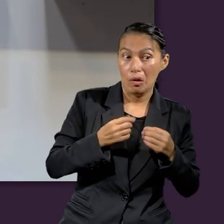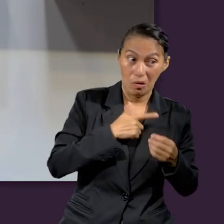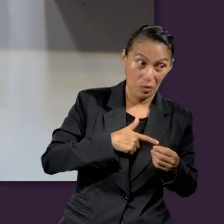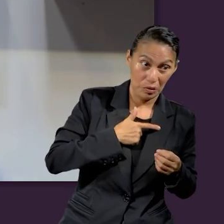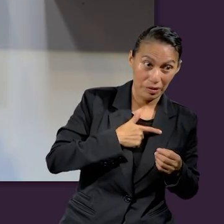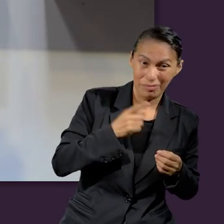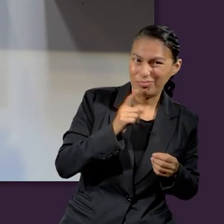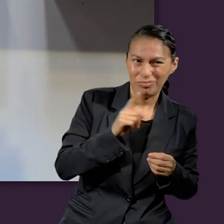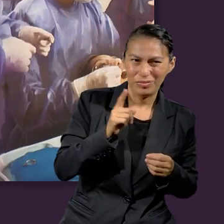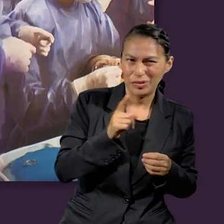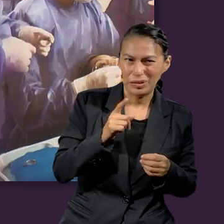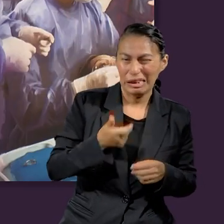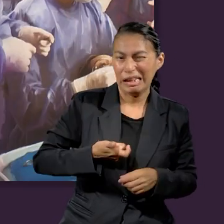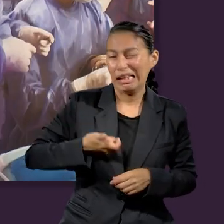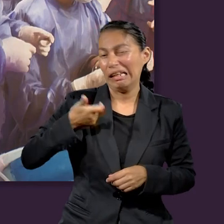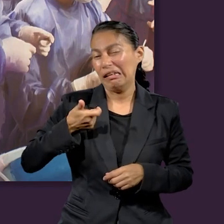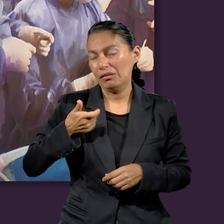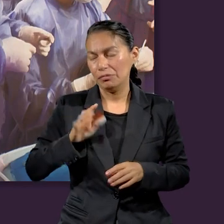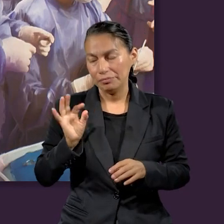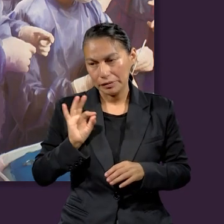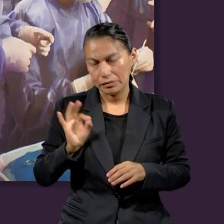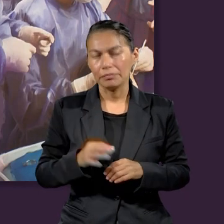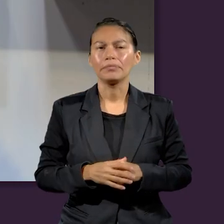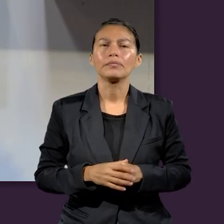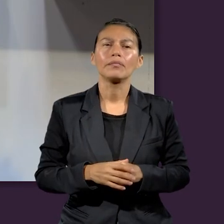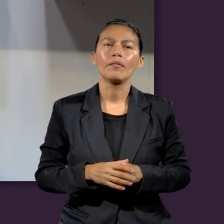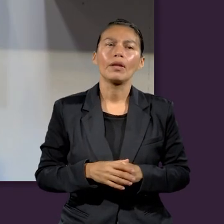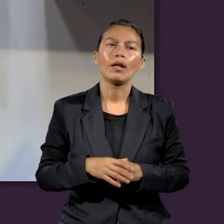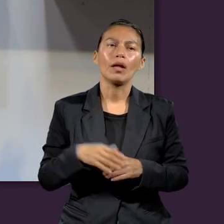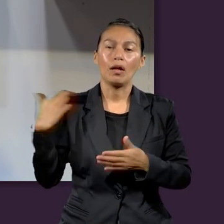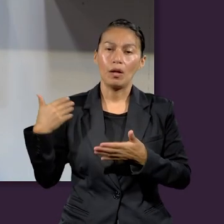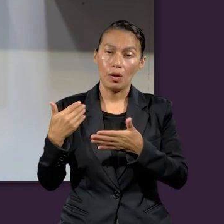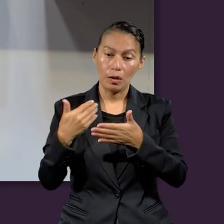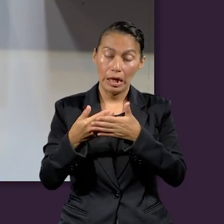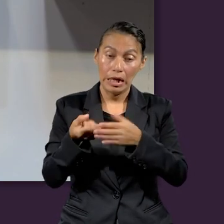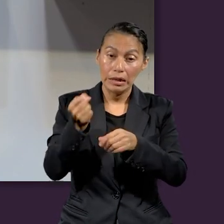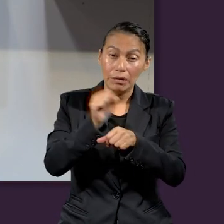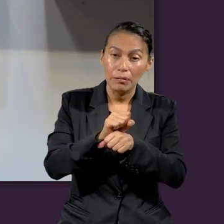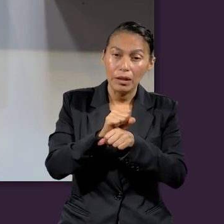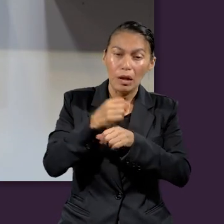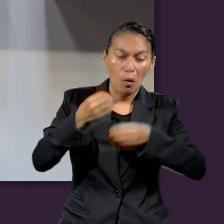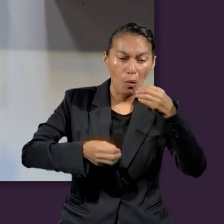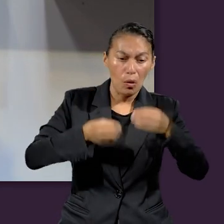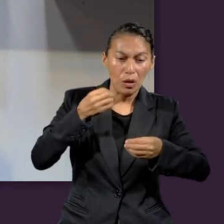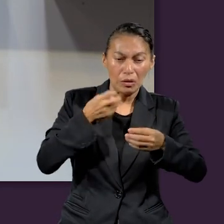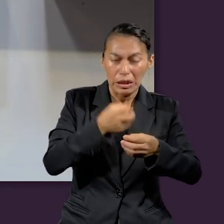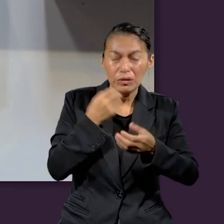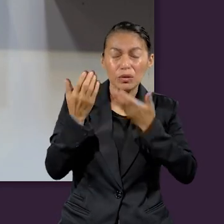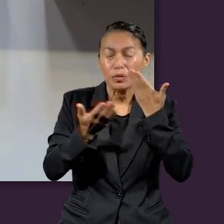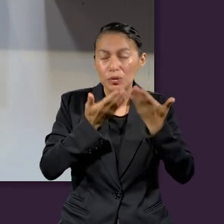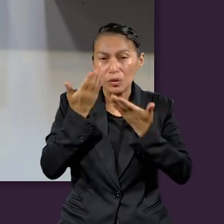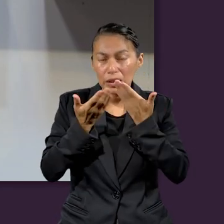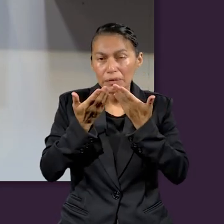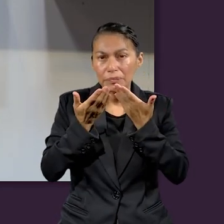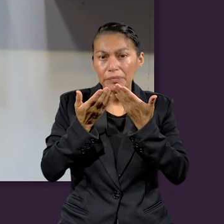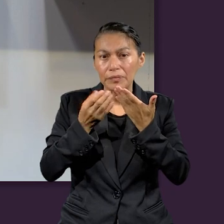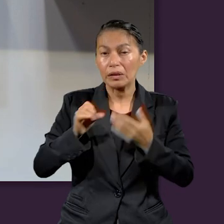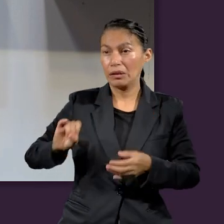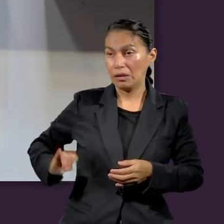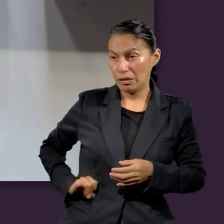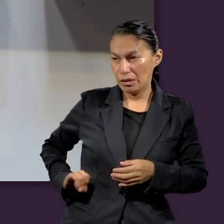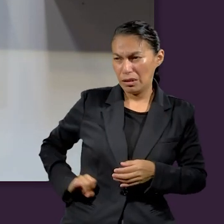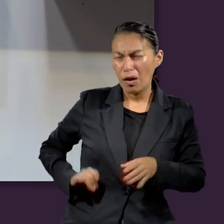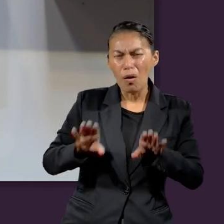gustan los juicios, no es pensando porque a veces son costosos, ¿no? Pero esta semana estudiamos acerca de este proceso del juicio. Y es